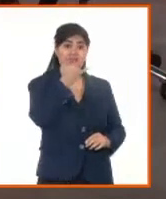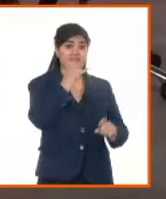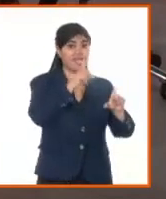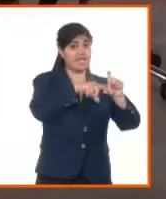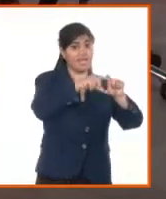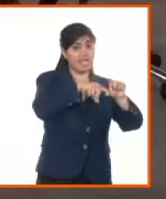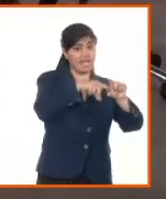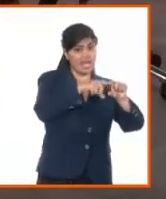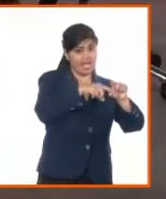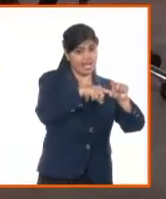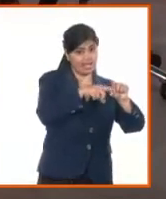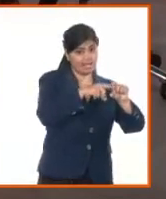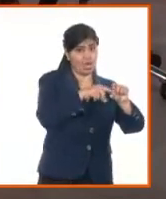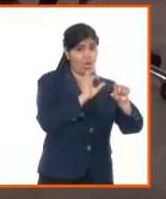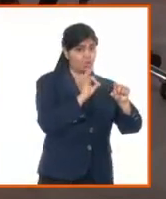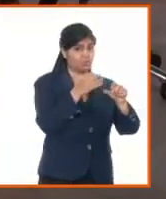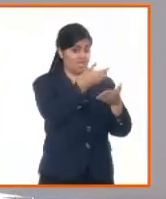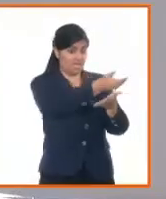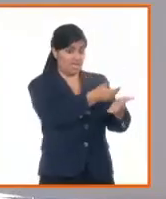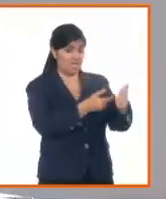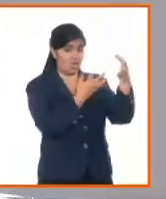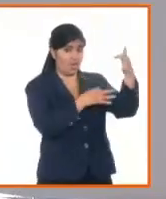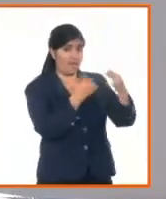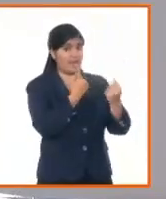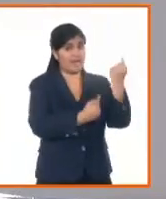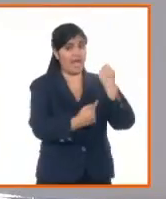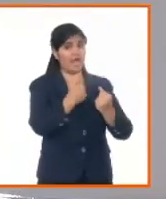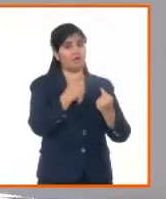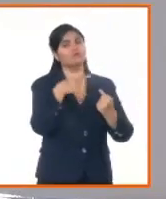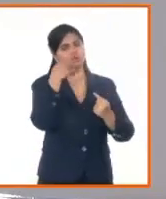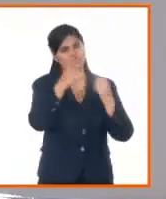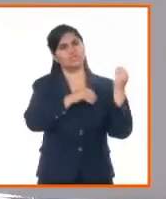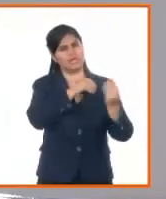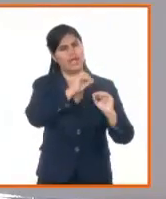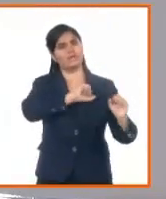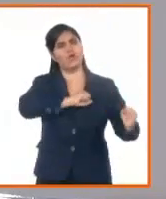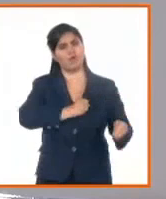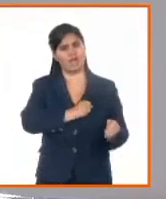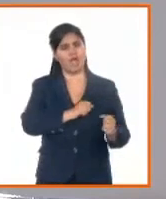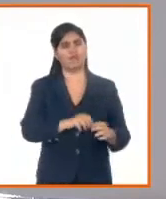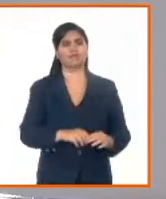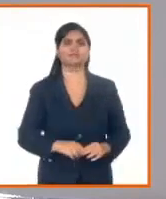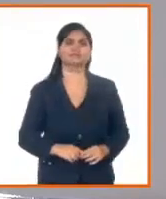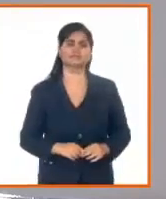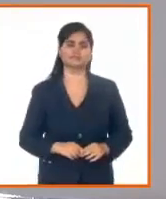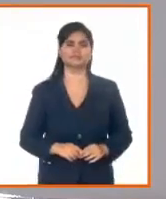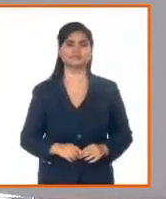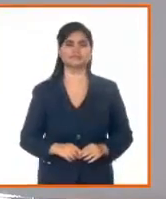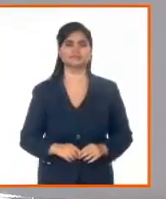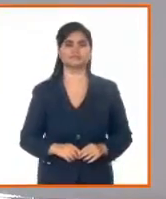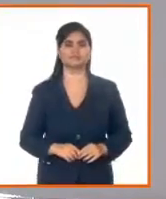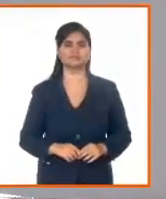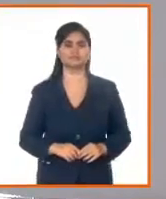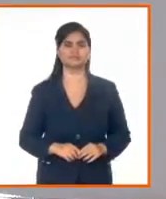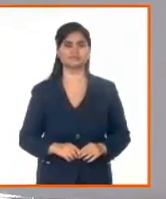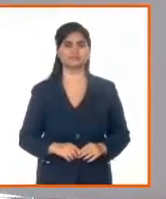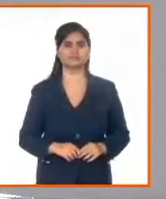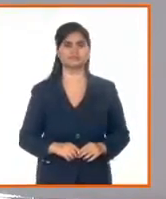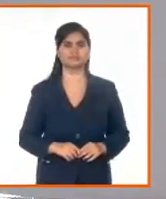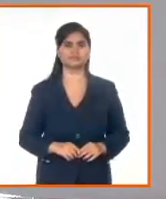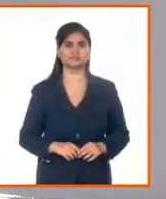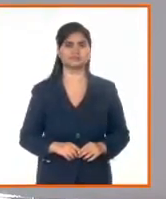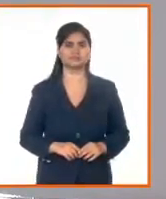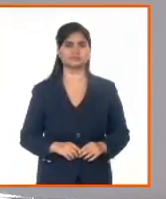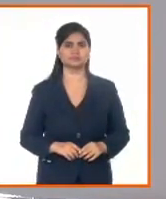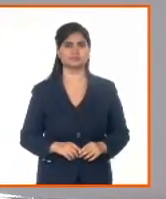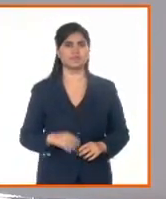yo voy a dejar que en el resto de los registros, bueno, propiedad y mercantil lo aborde